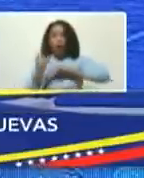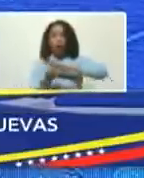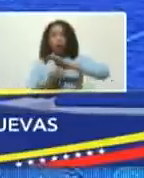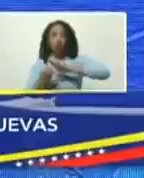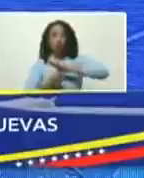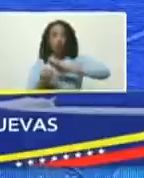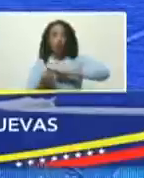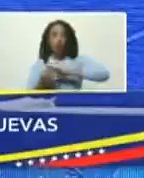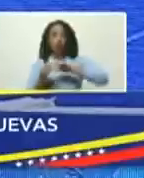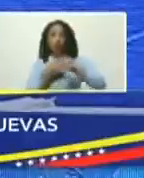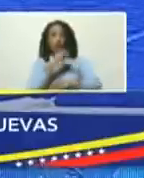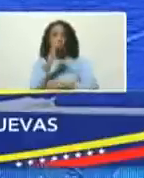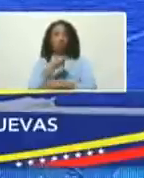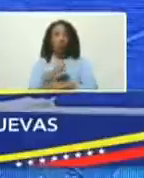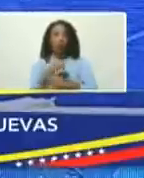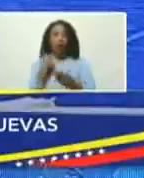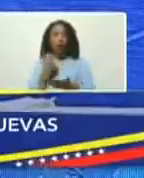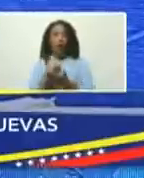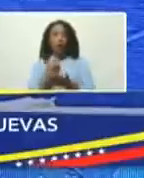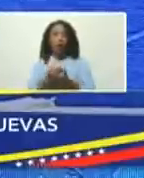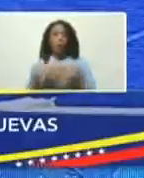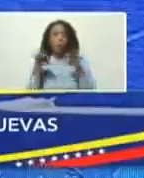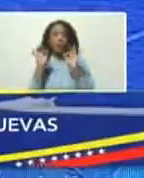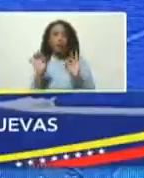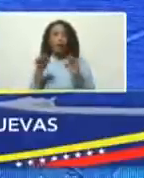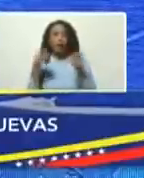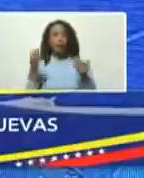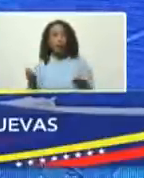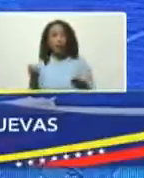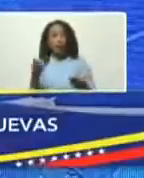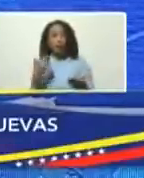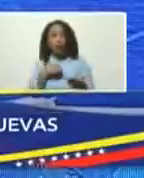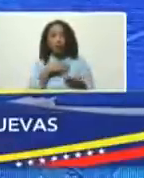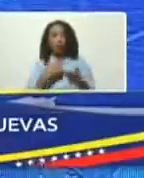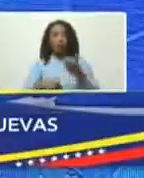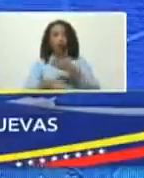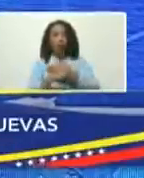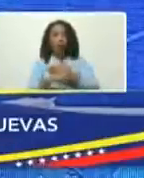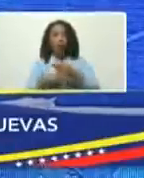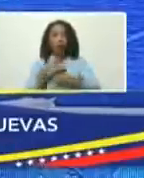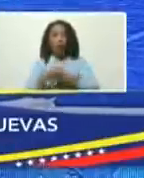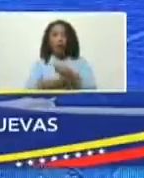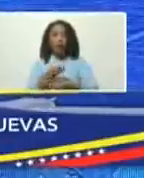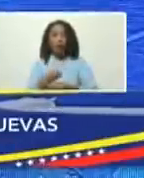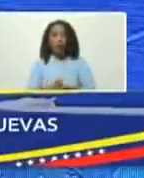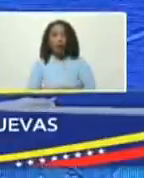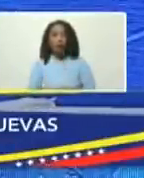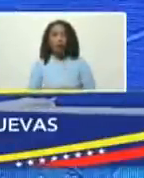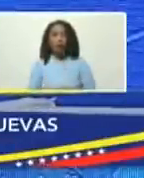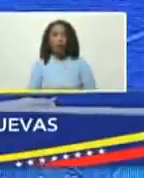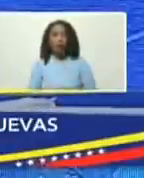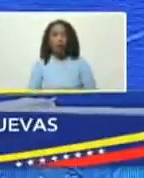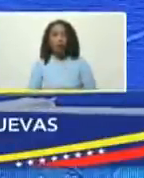de las zonas económicas especiales que vamos a proceder a crear en las